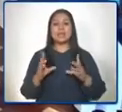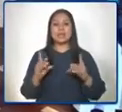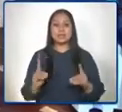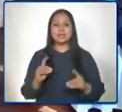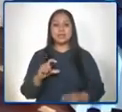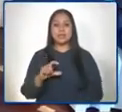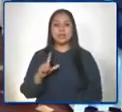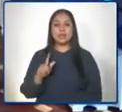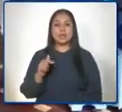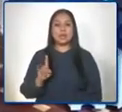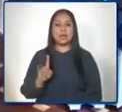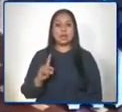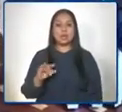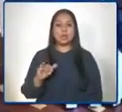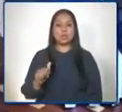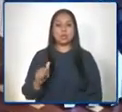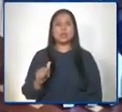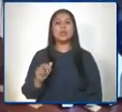Ruiz de Estrada.